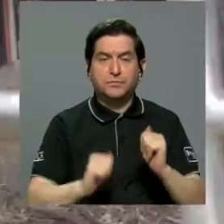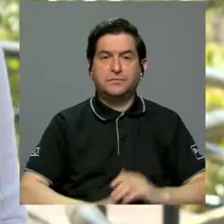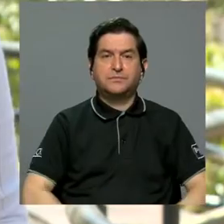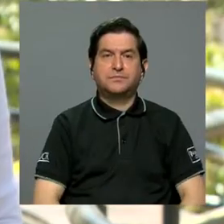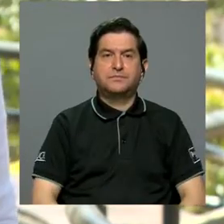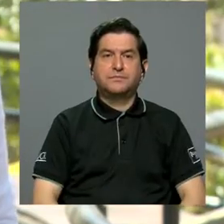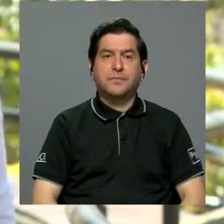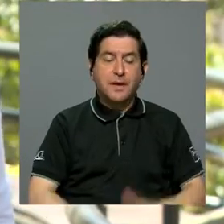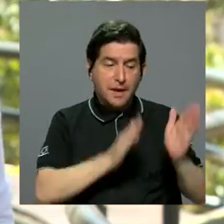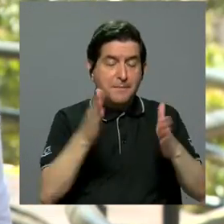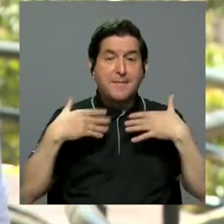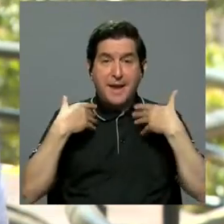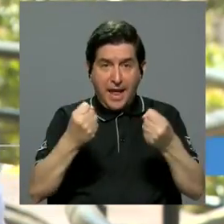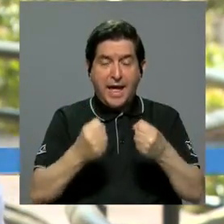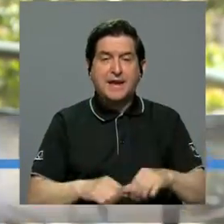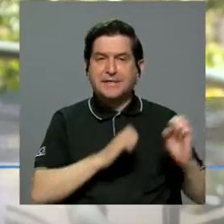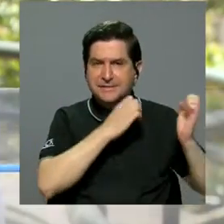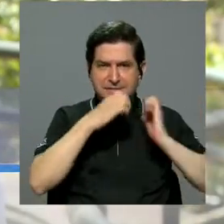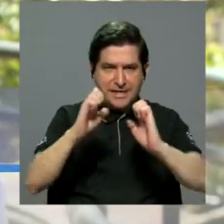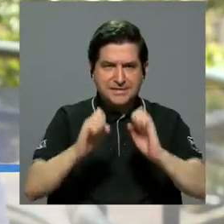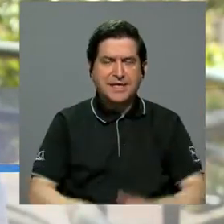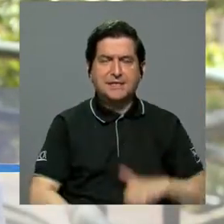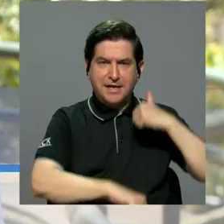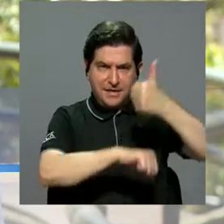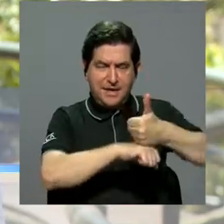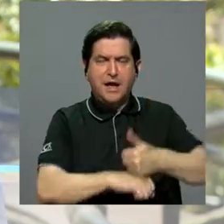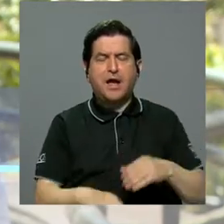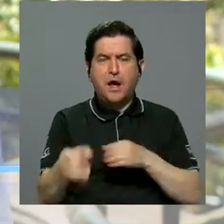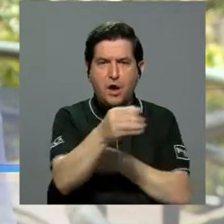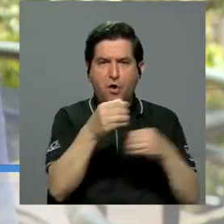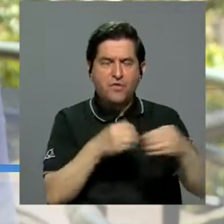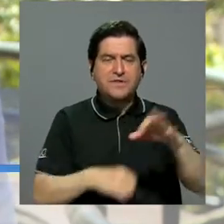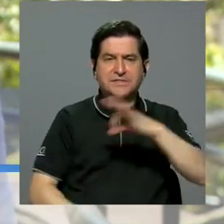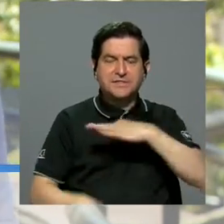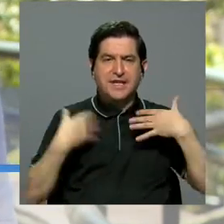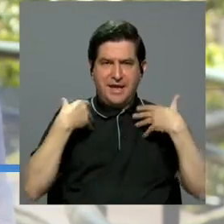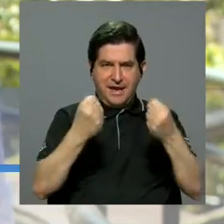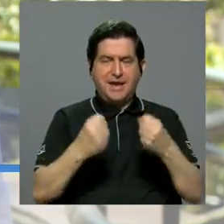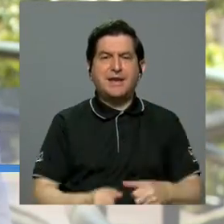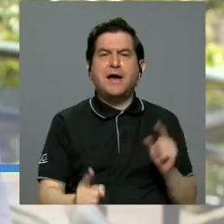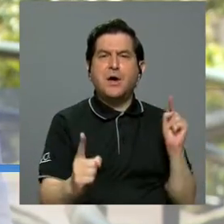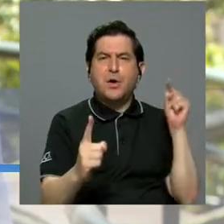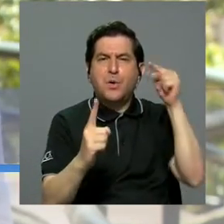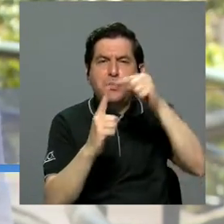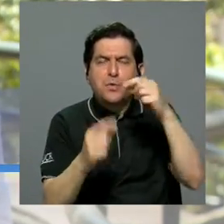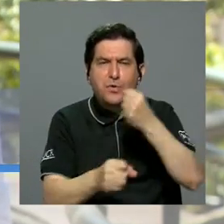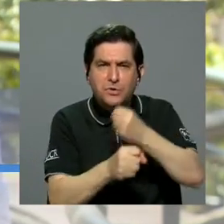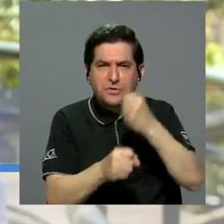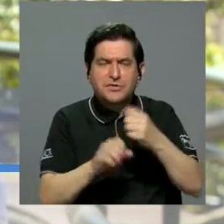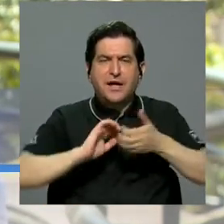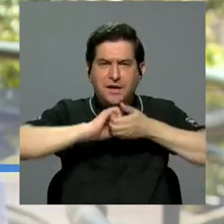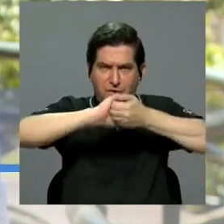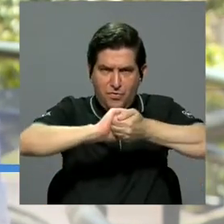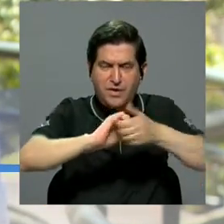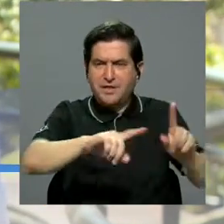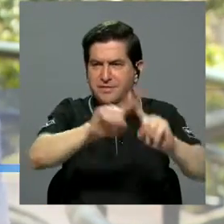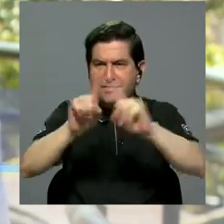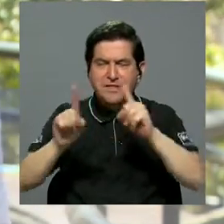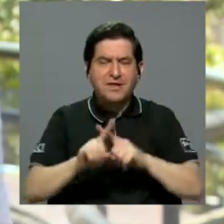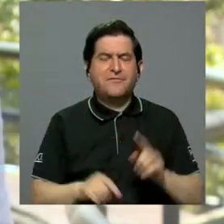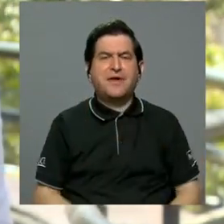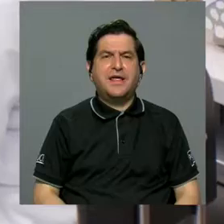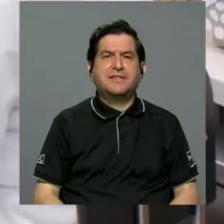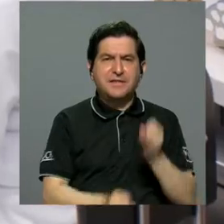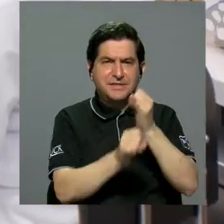Los planes de salud son una estrategia que está implementando la Oficina de Bienestar y Salud con el propósito de trabajar en alianza con las diferentes